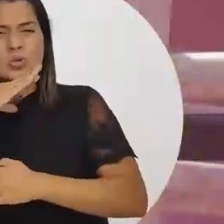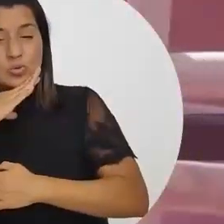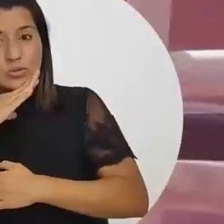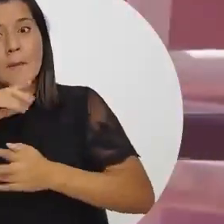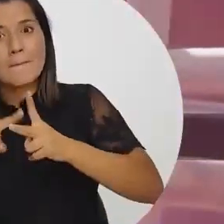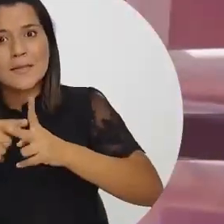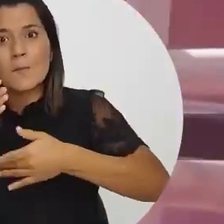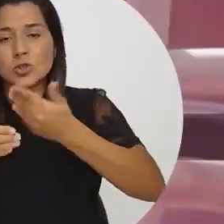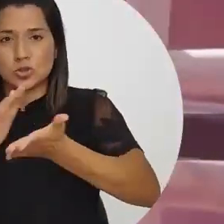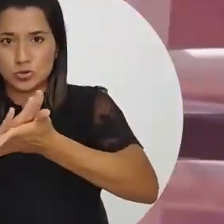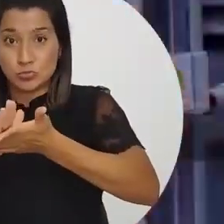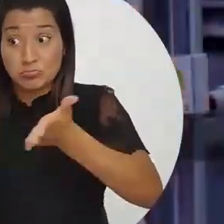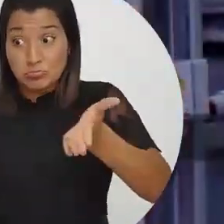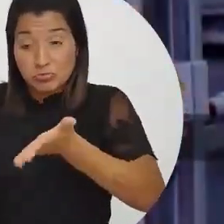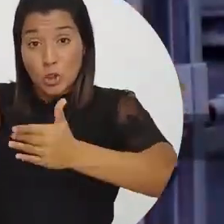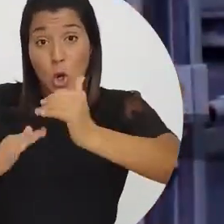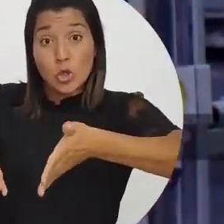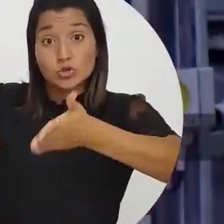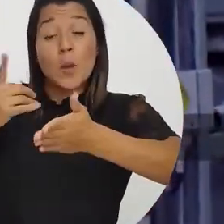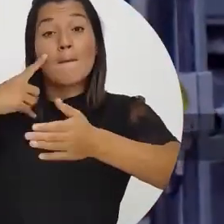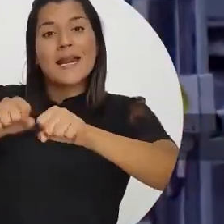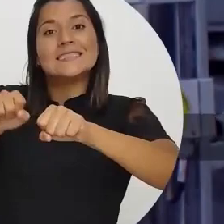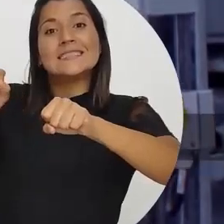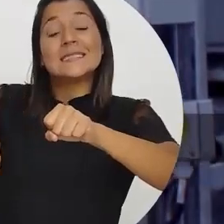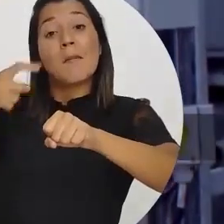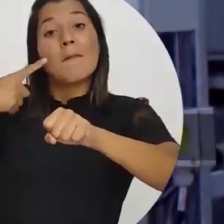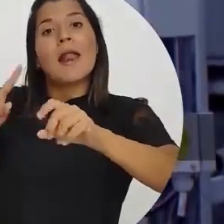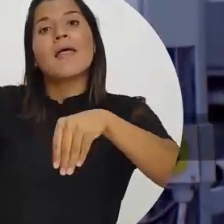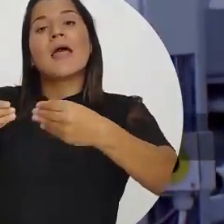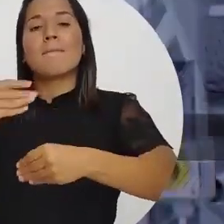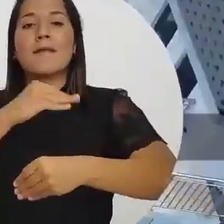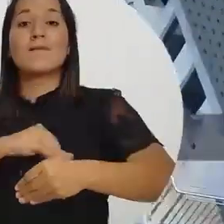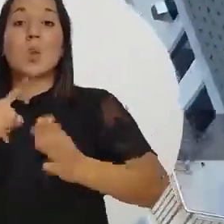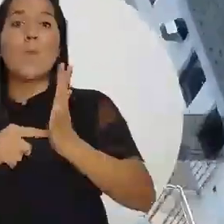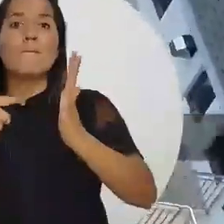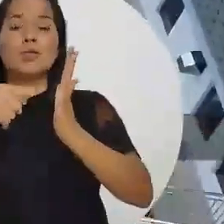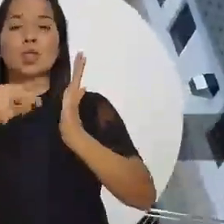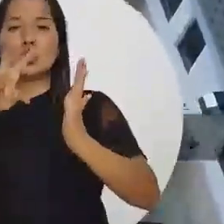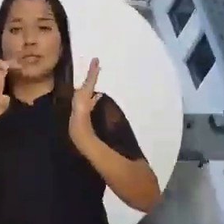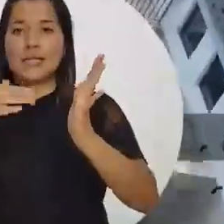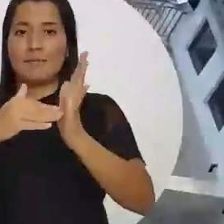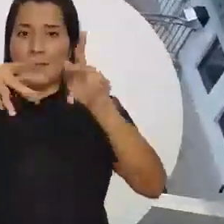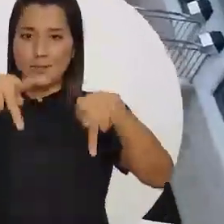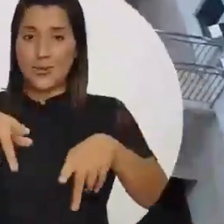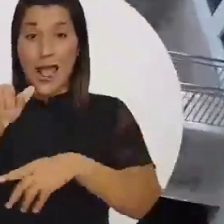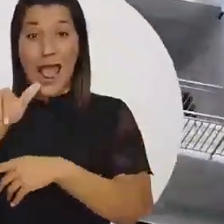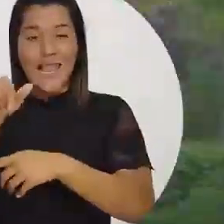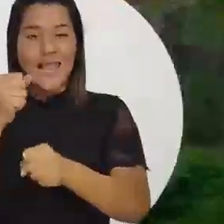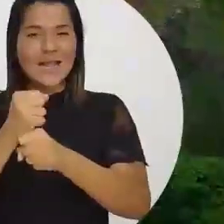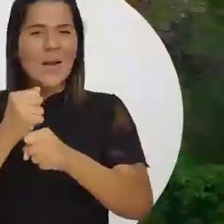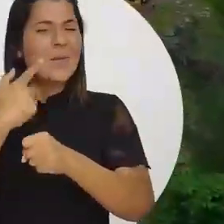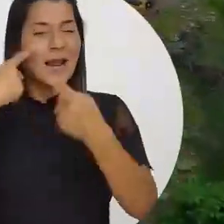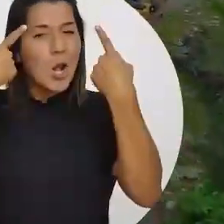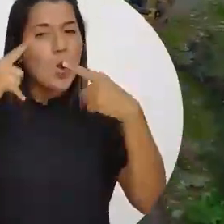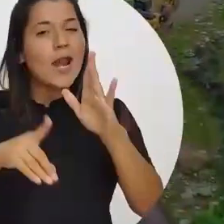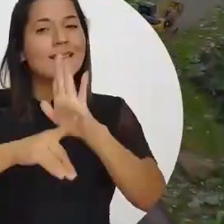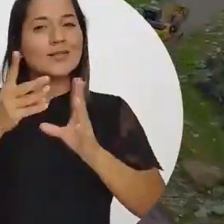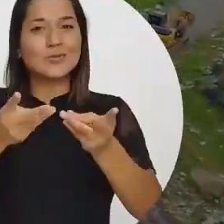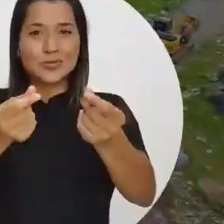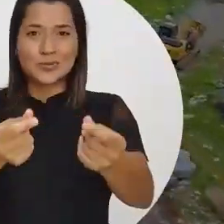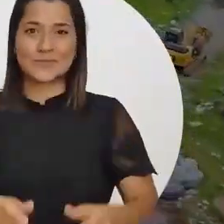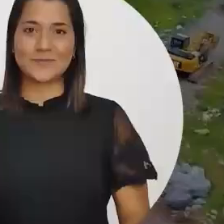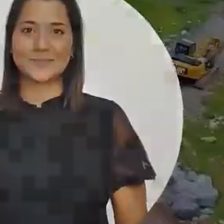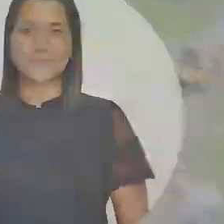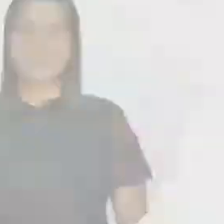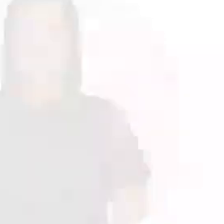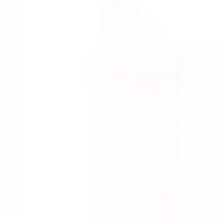impulsando la construcción de alcantarillados sanitarios que beneficiarán a más de un millón doscientas mil personas AIA haciendo Haciendo que